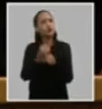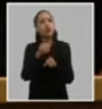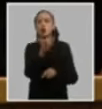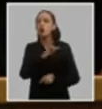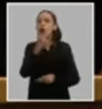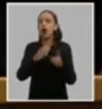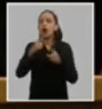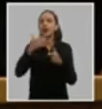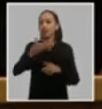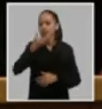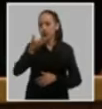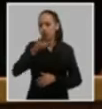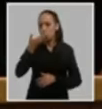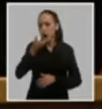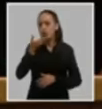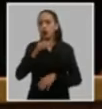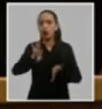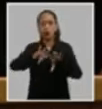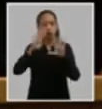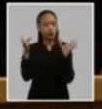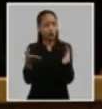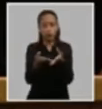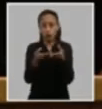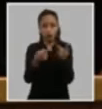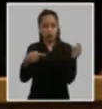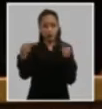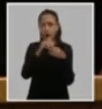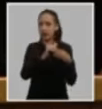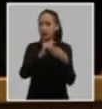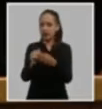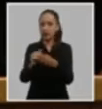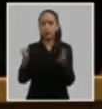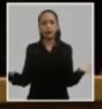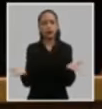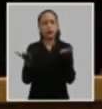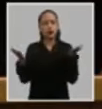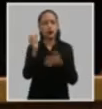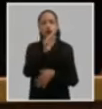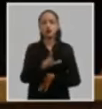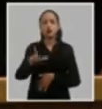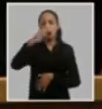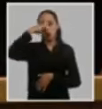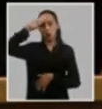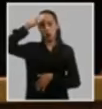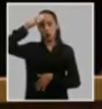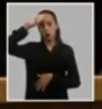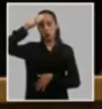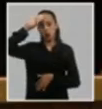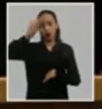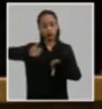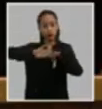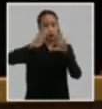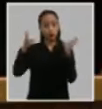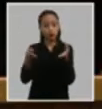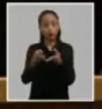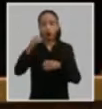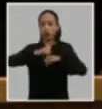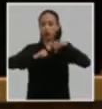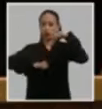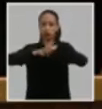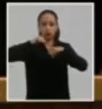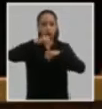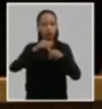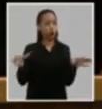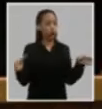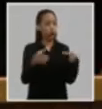teórica conceptual y de acción para la construcción del socialismo en Cuba mediante todas las estructuras partidistas